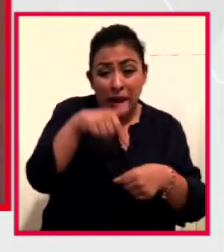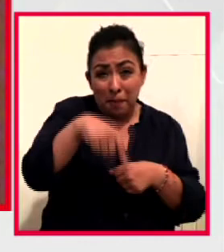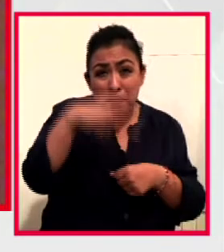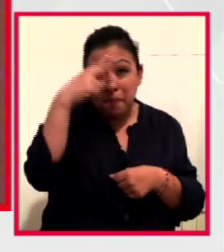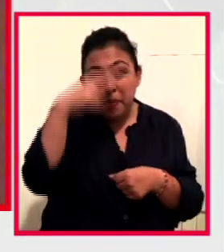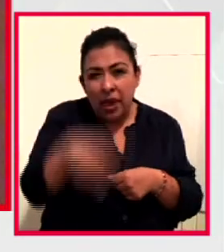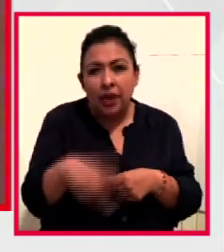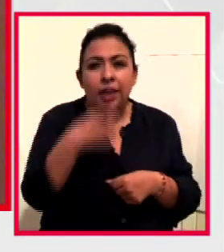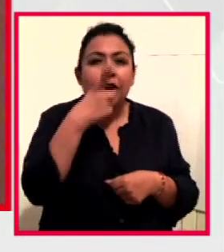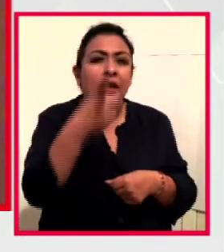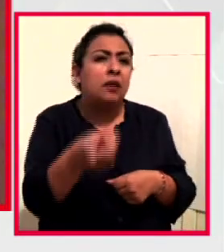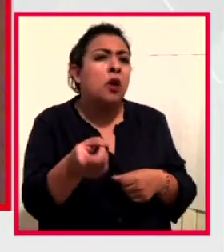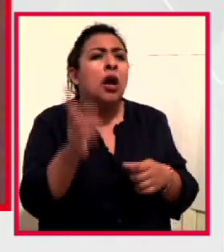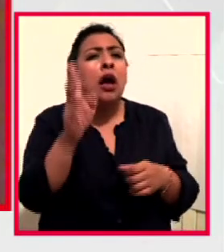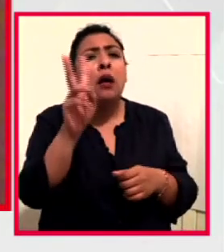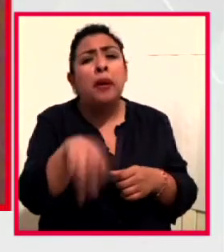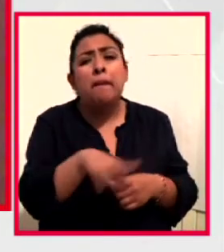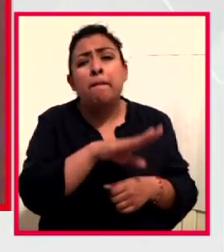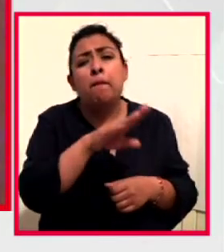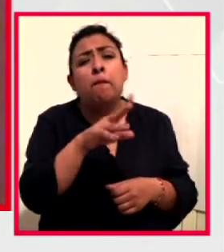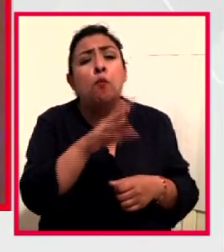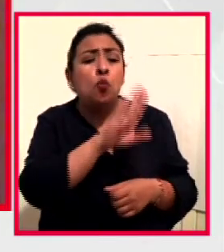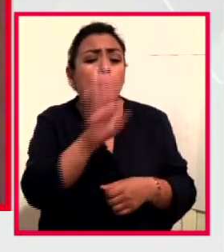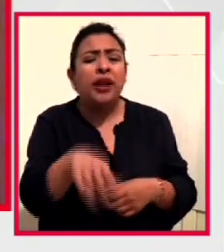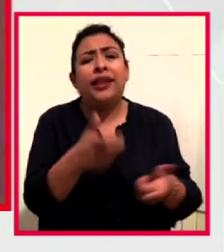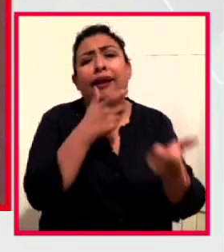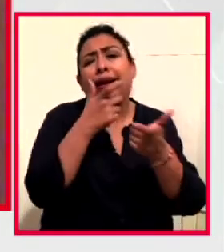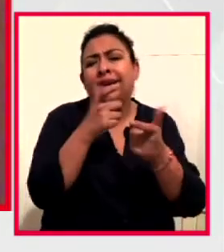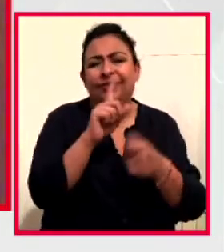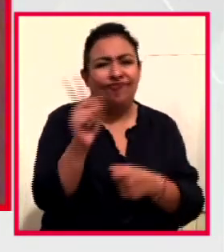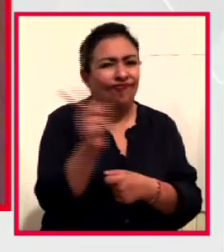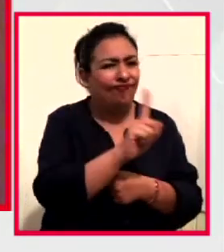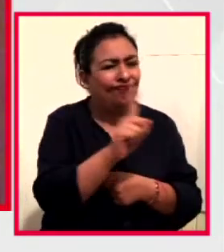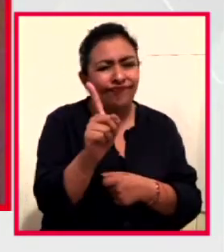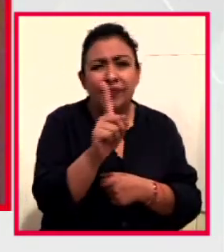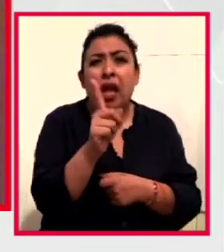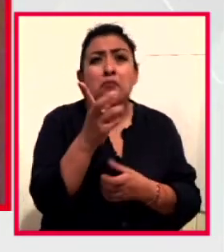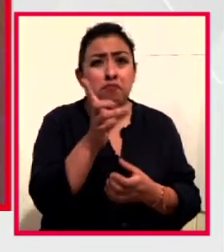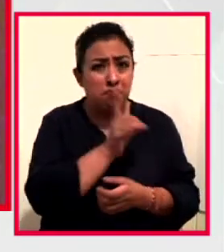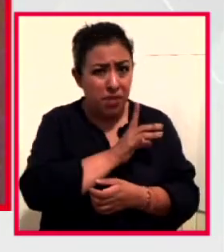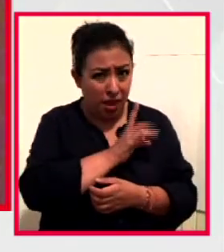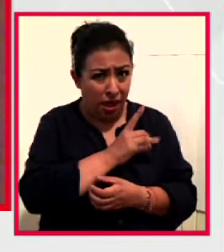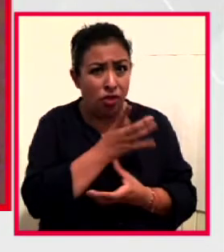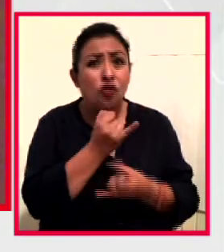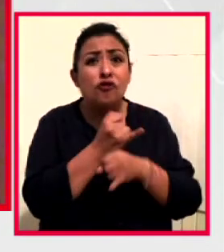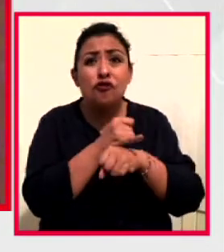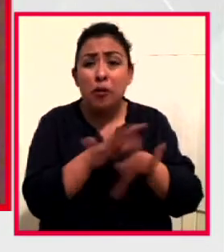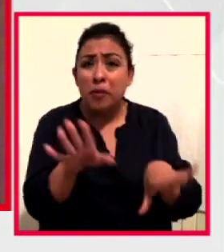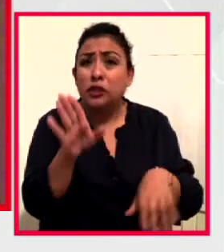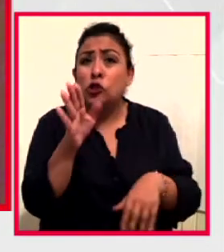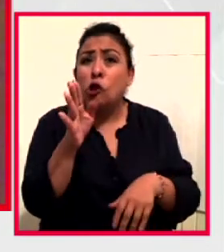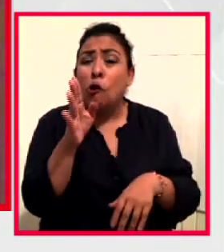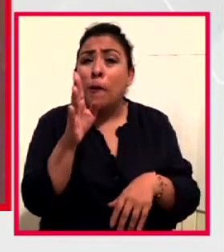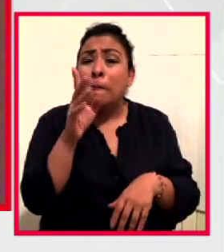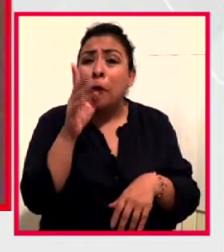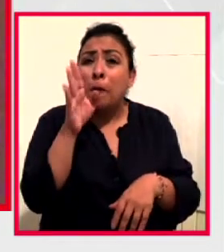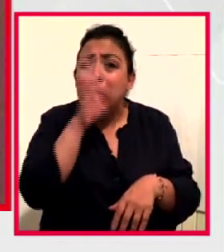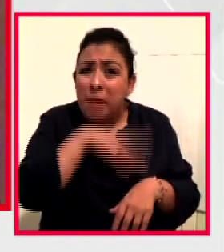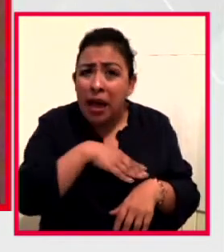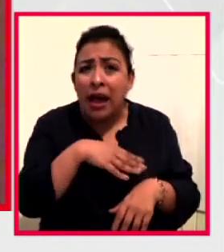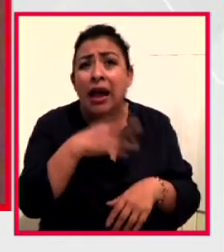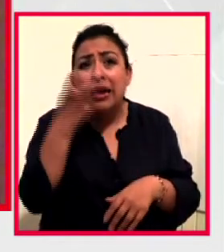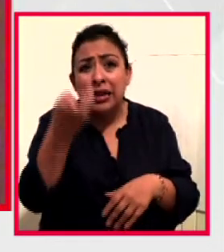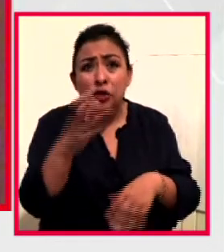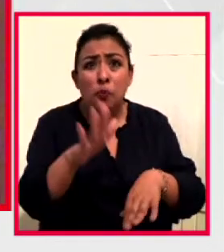nos reímos de la misma, no es cierto. Se tiene mucho miedo y hay mucha desinformación también. ¿Esto va generando estos temores y estas